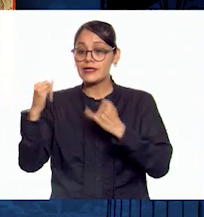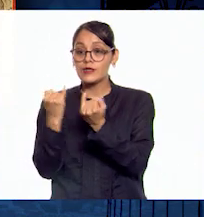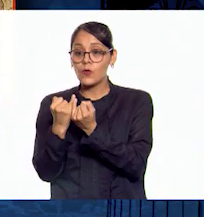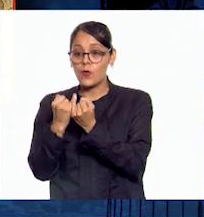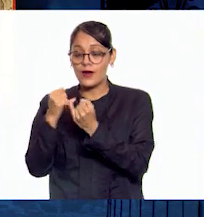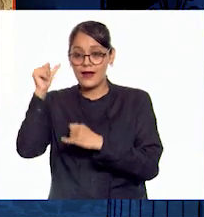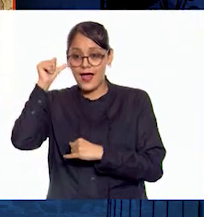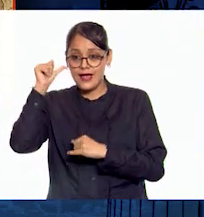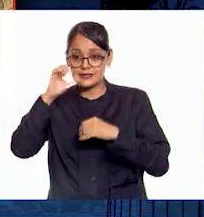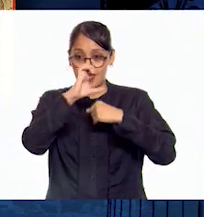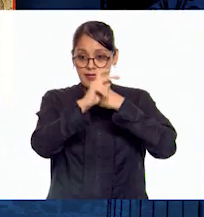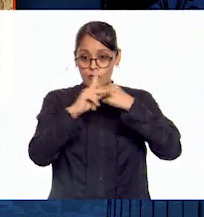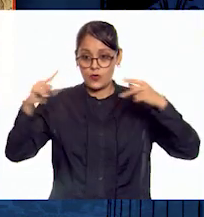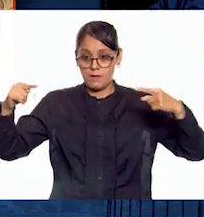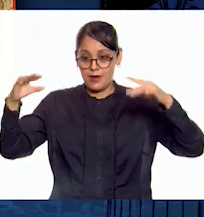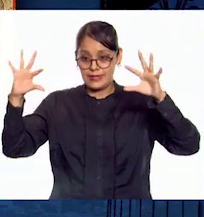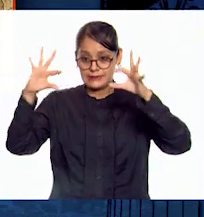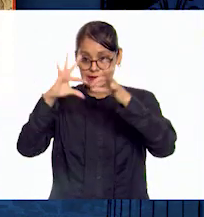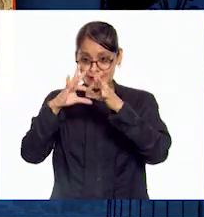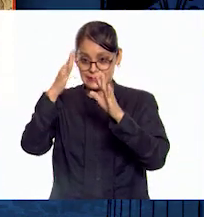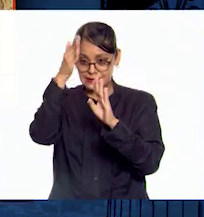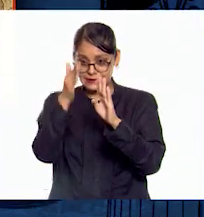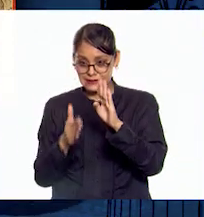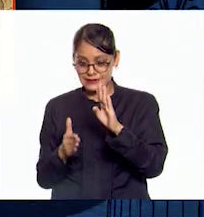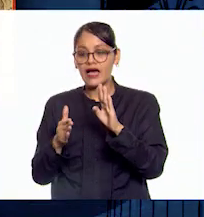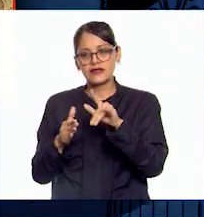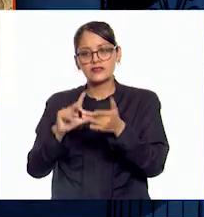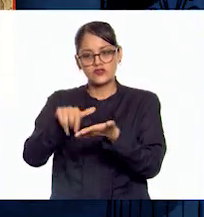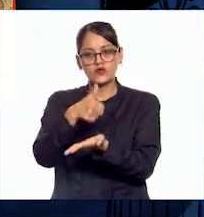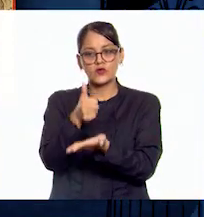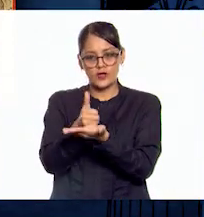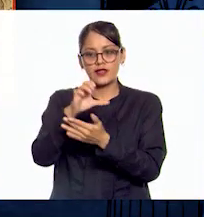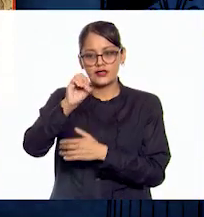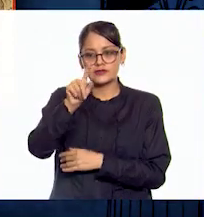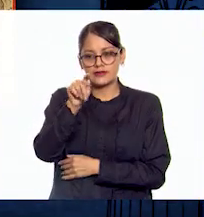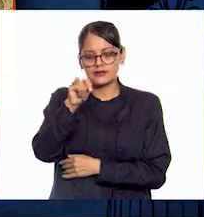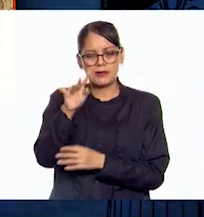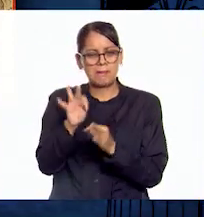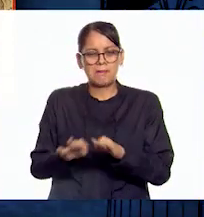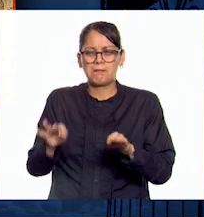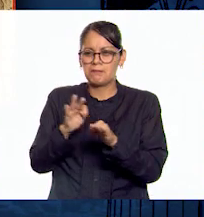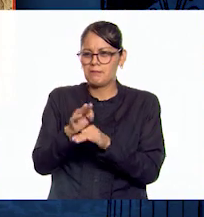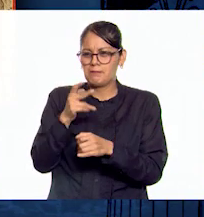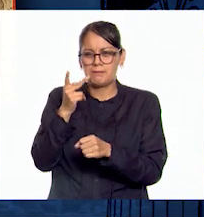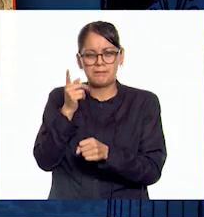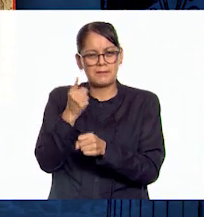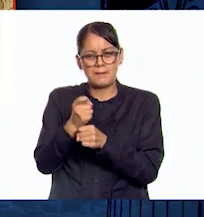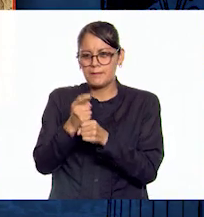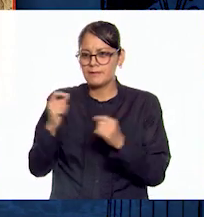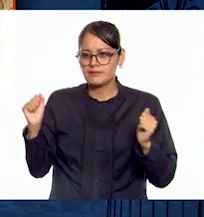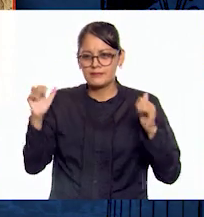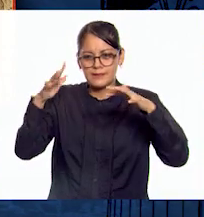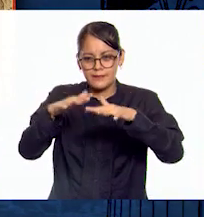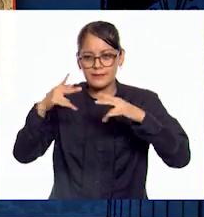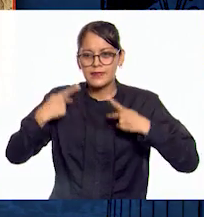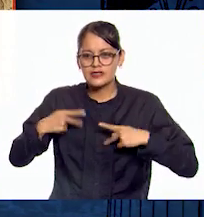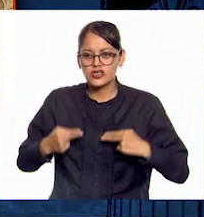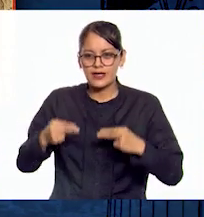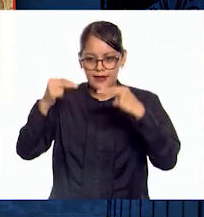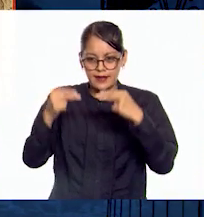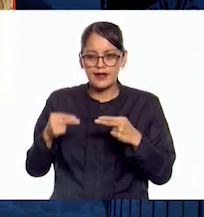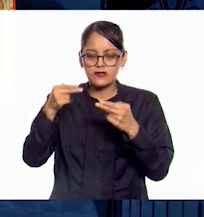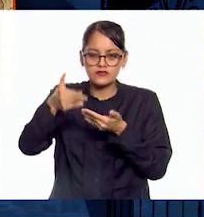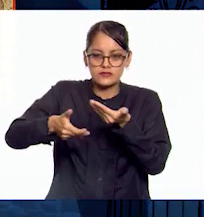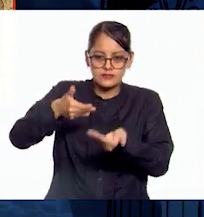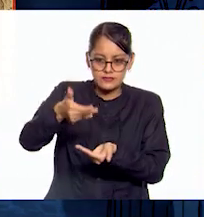la ciudad de Constantinopla fue el lugar principal del Imperio donde se llevaba a cabo dicho comercio. Ahí llegaban las mercancías